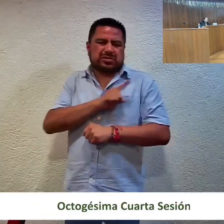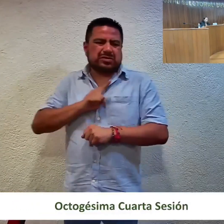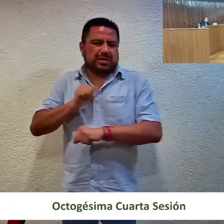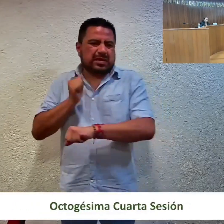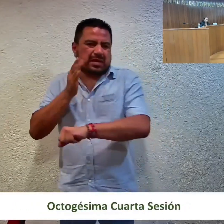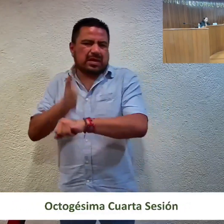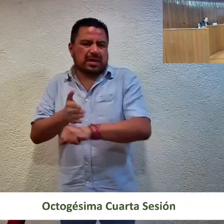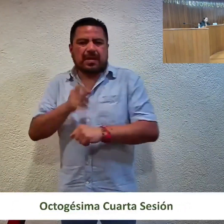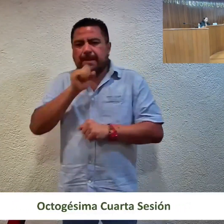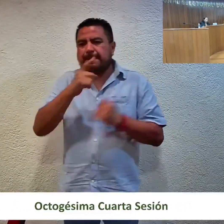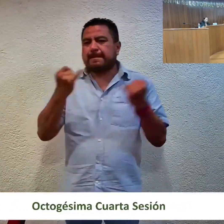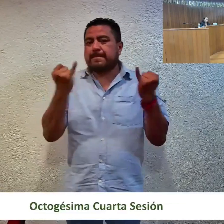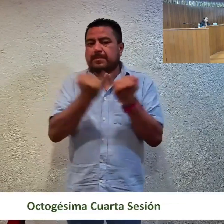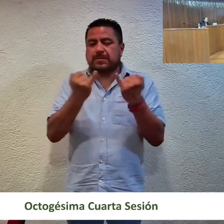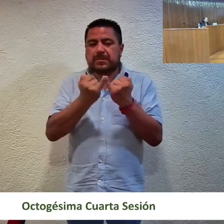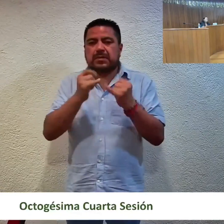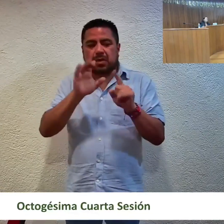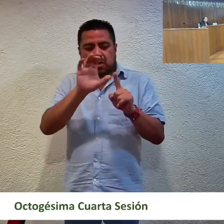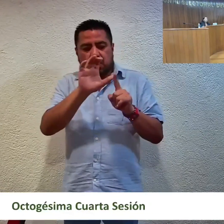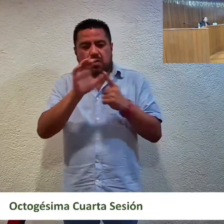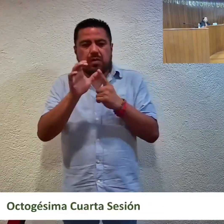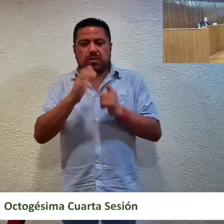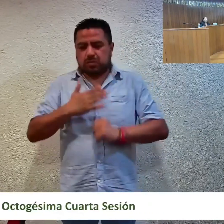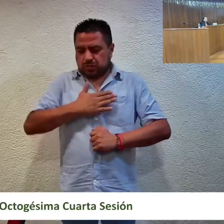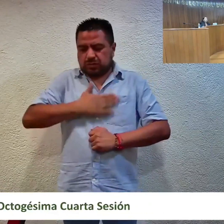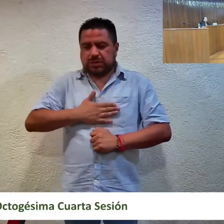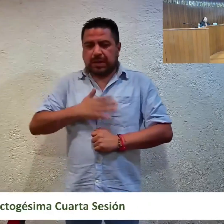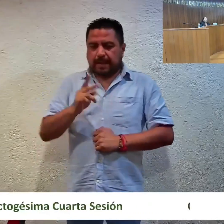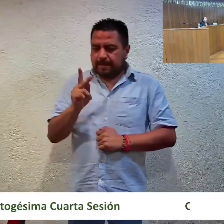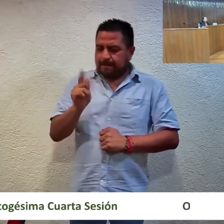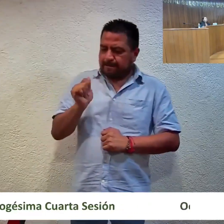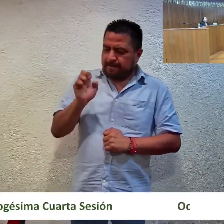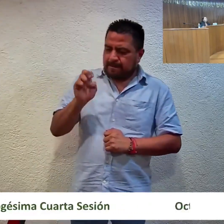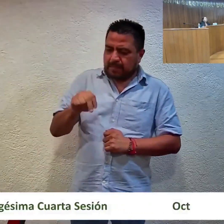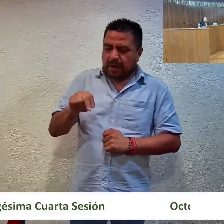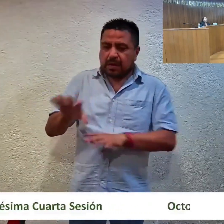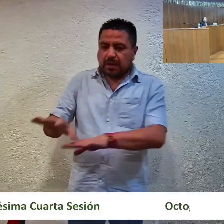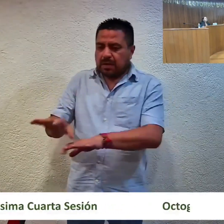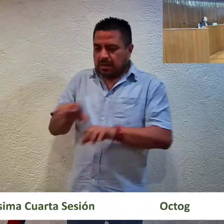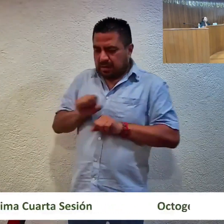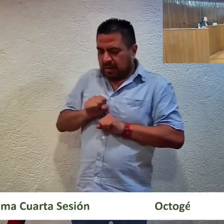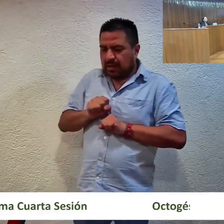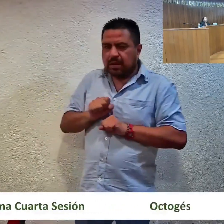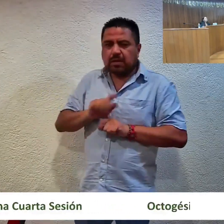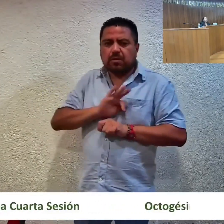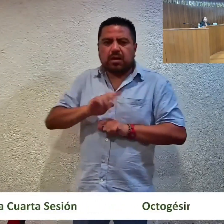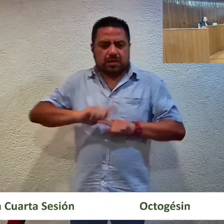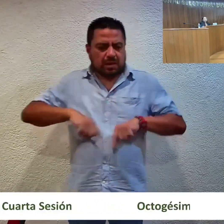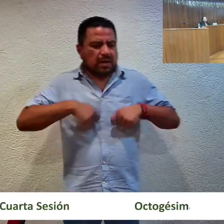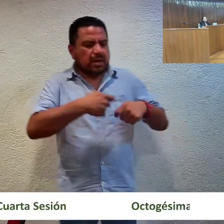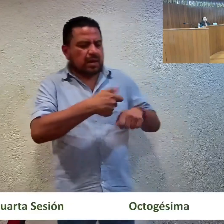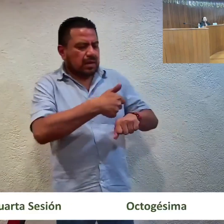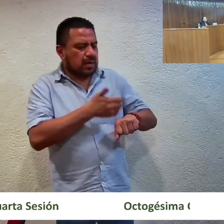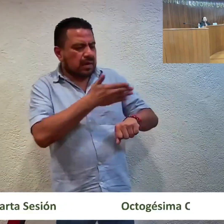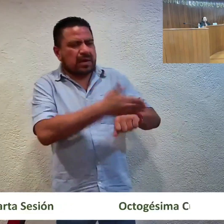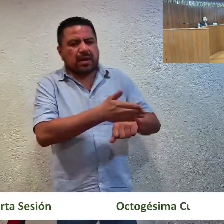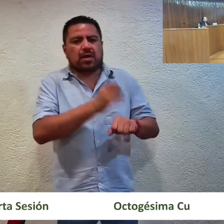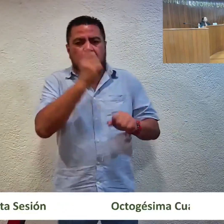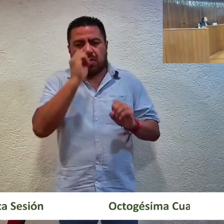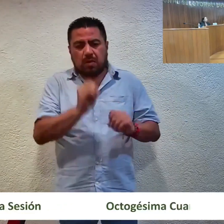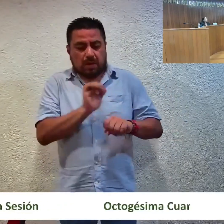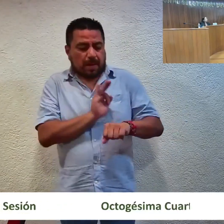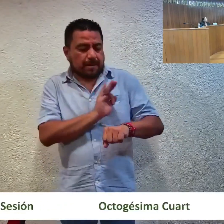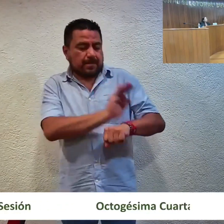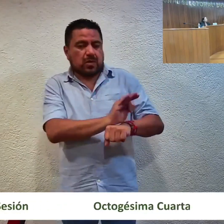sobre todo porque si la Comisión de Justicia del Partido de Acción Nacional adoptó la postura de otorgar medidas cautelares o de protección de